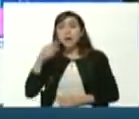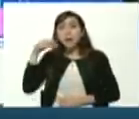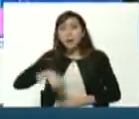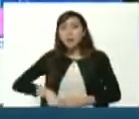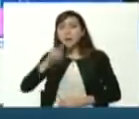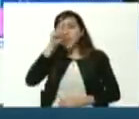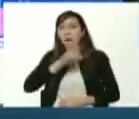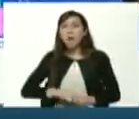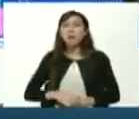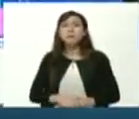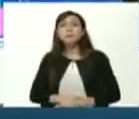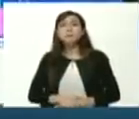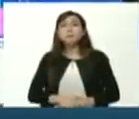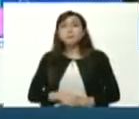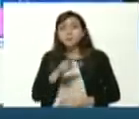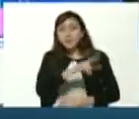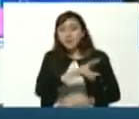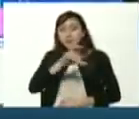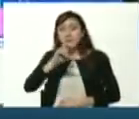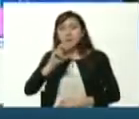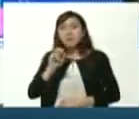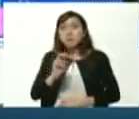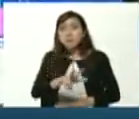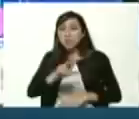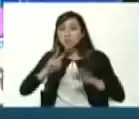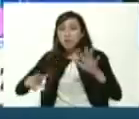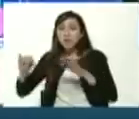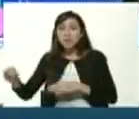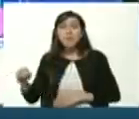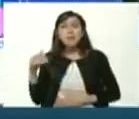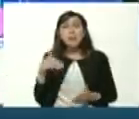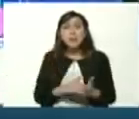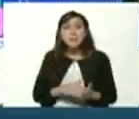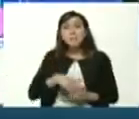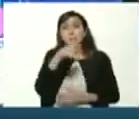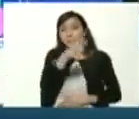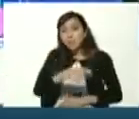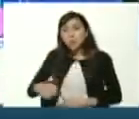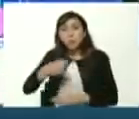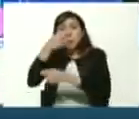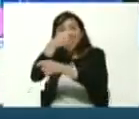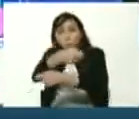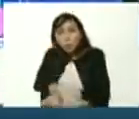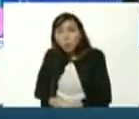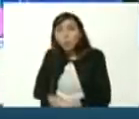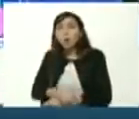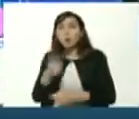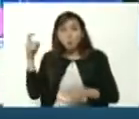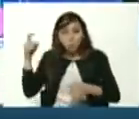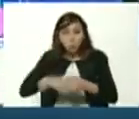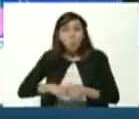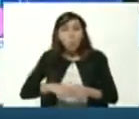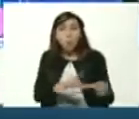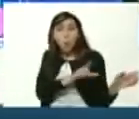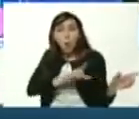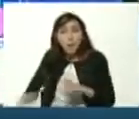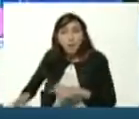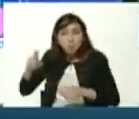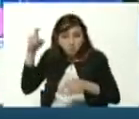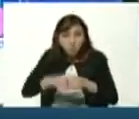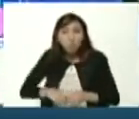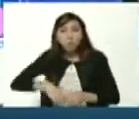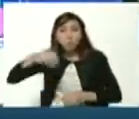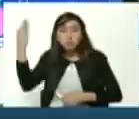veintiuno son trescientos setenta mil graduandos bachilleres con cupo con cupo